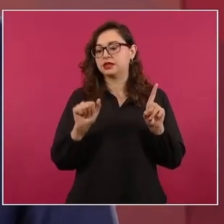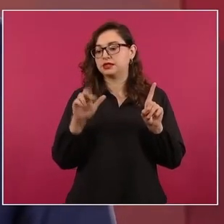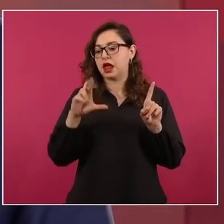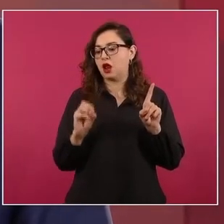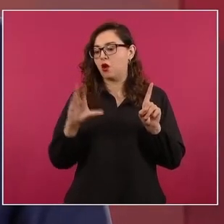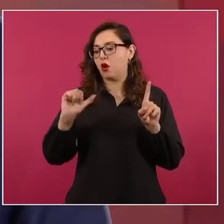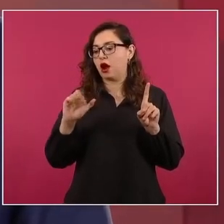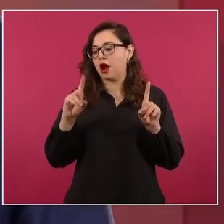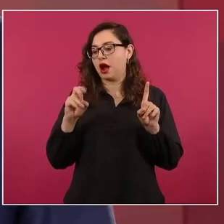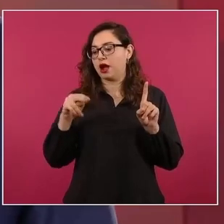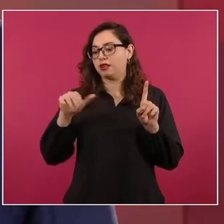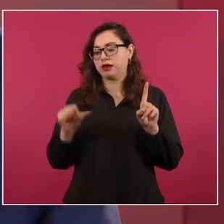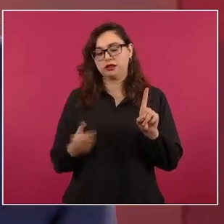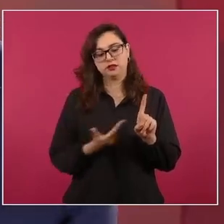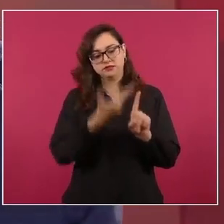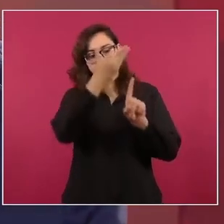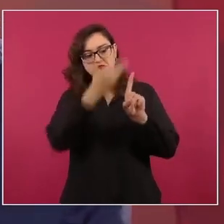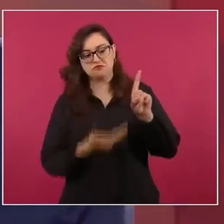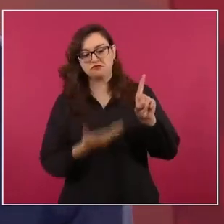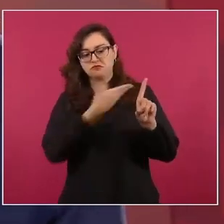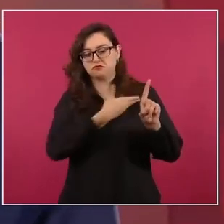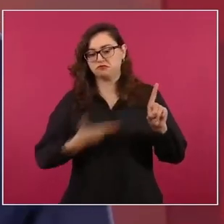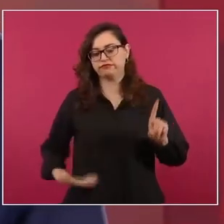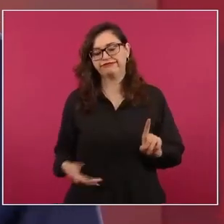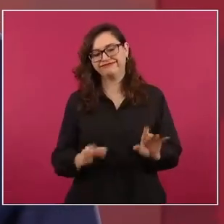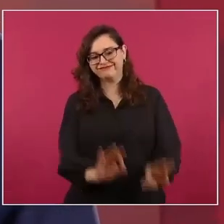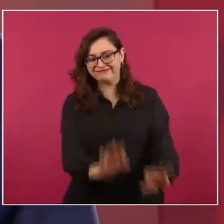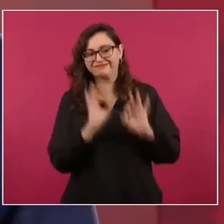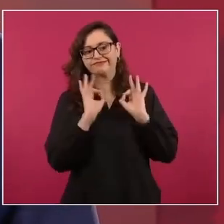del ejército mexicano.